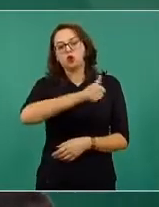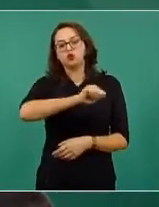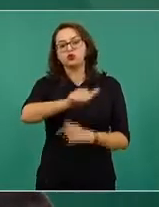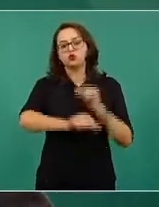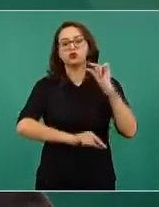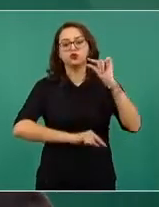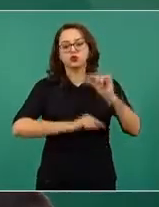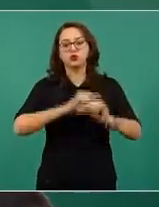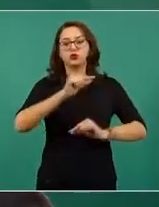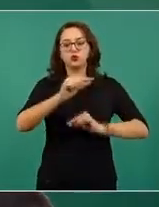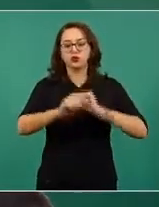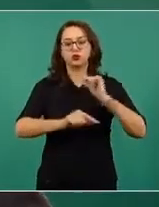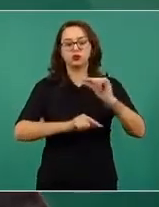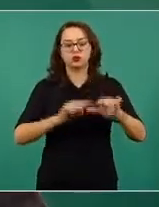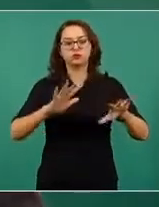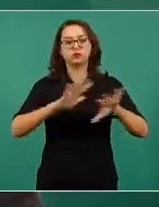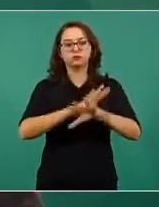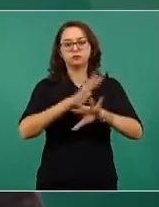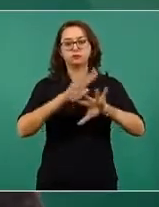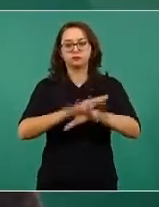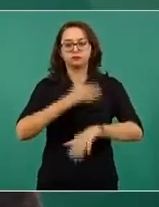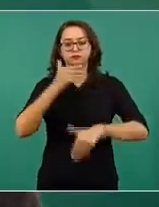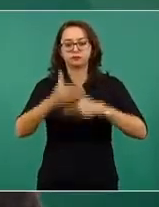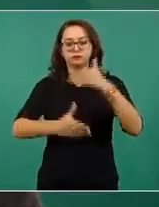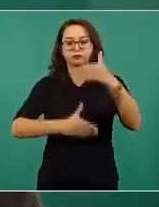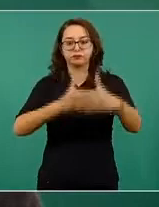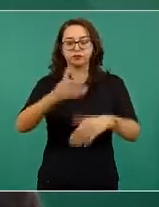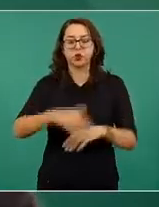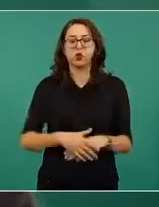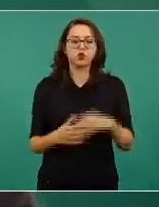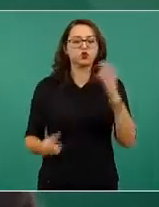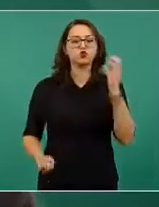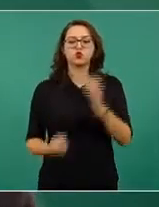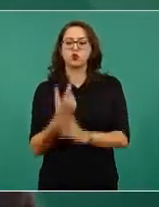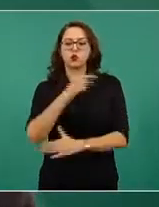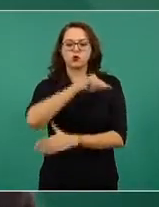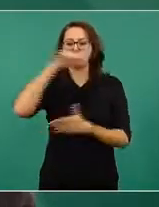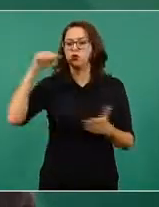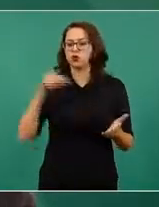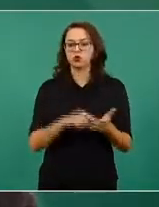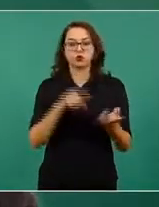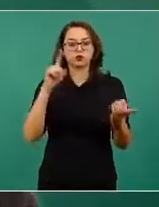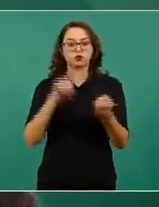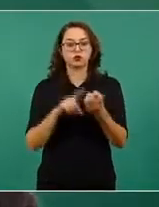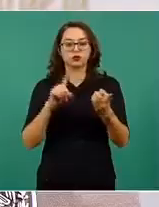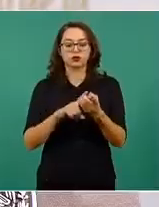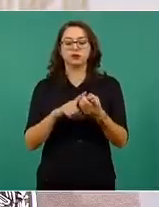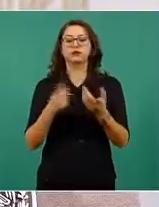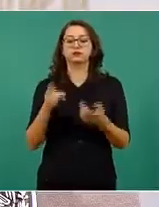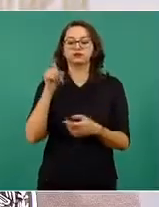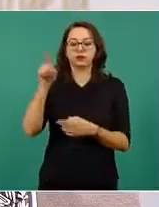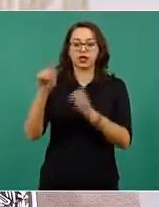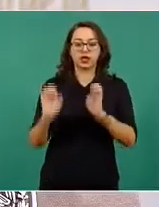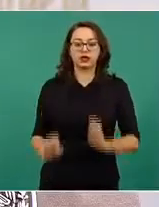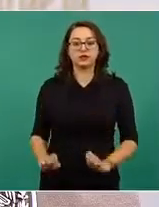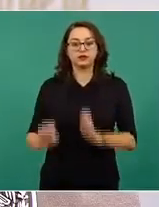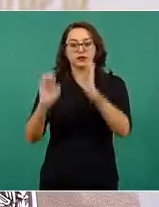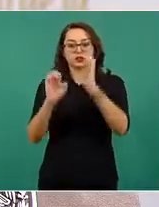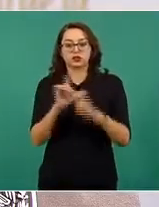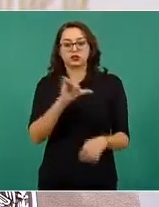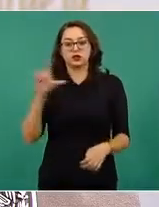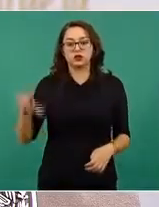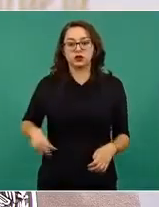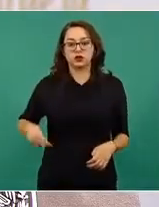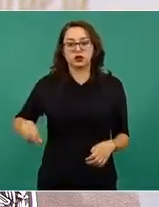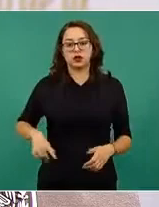y progresiva. La nueva sede está ubicada en el Edificio Inteligente de Gobierno sobre la Avenida